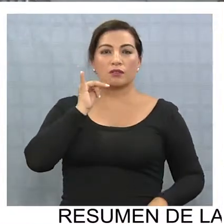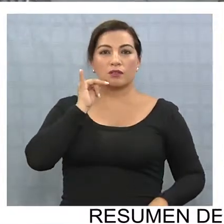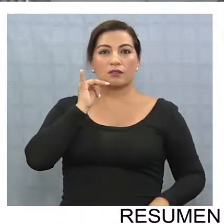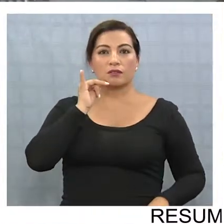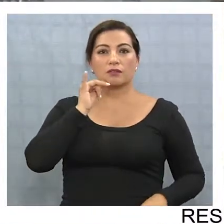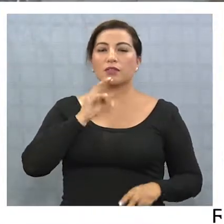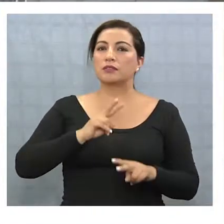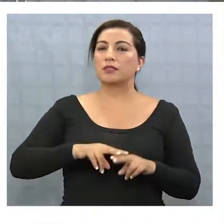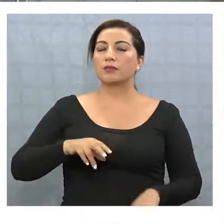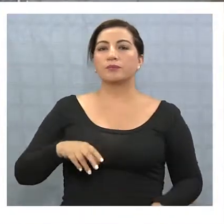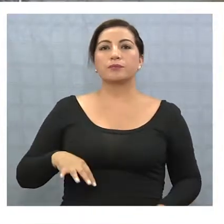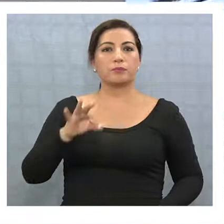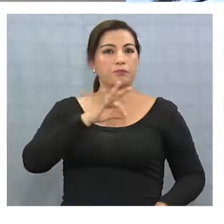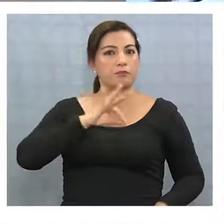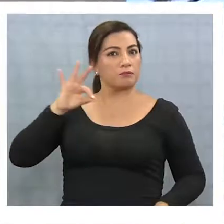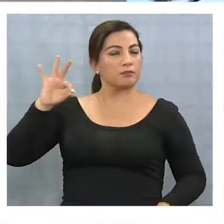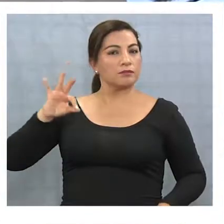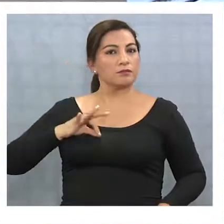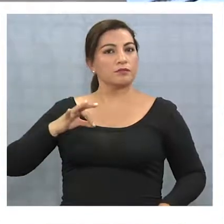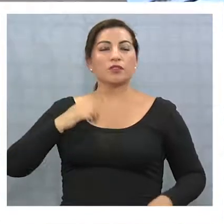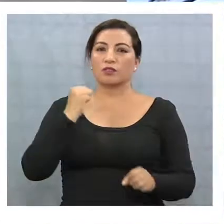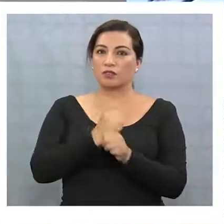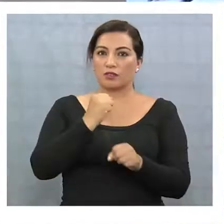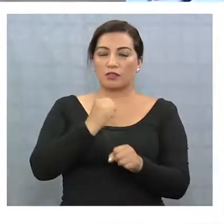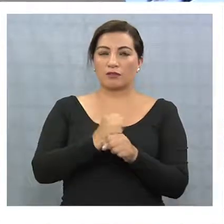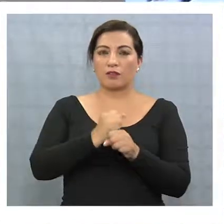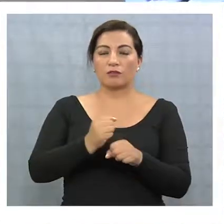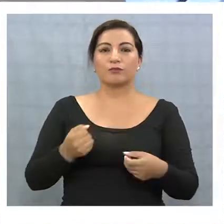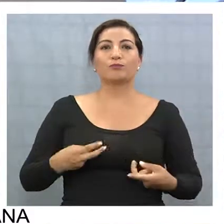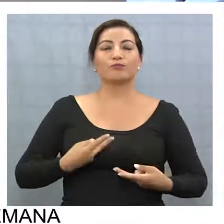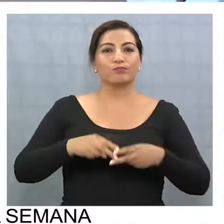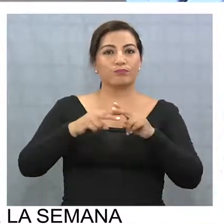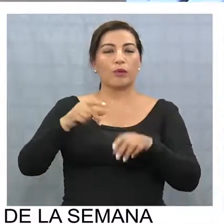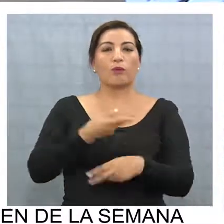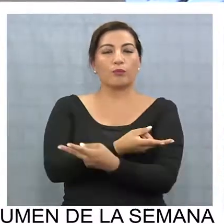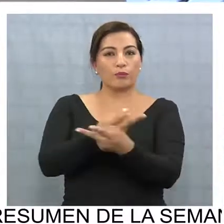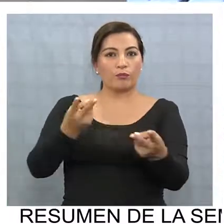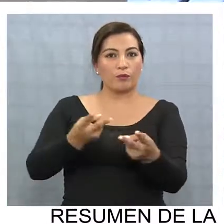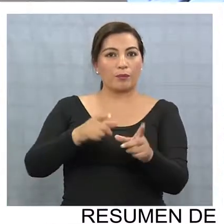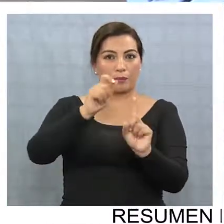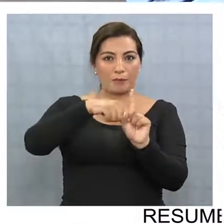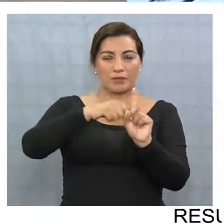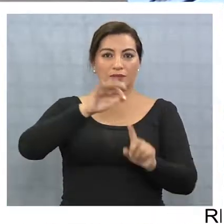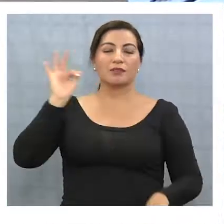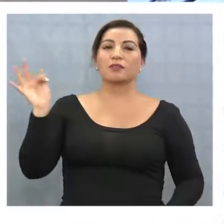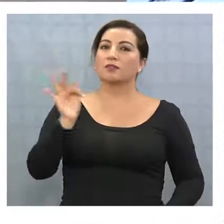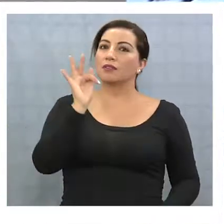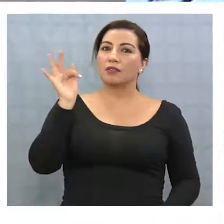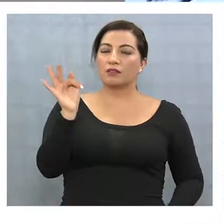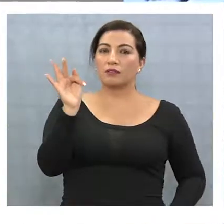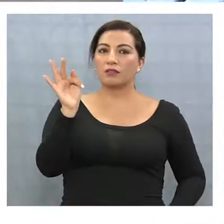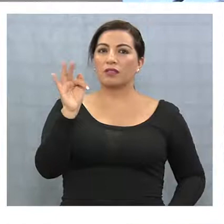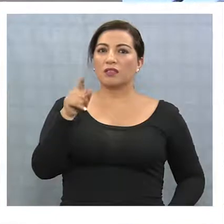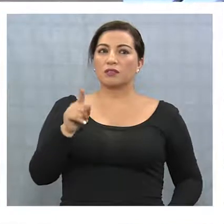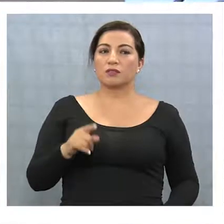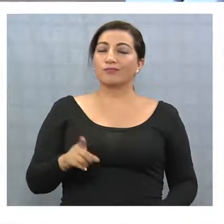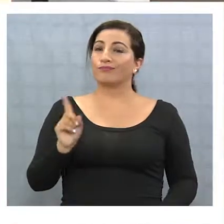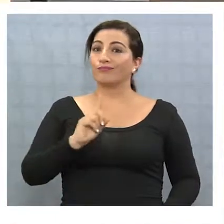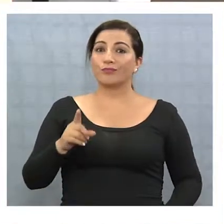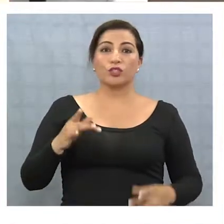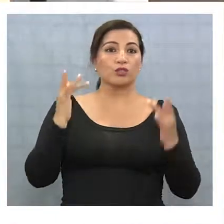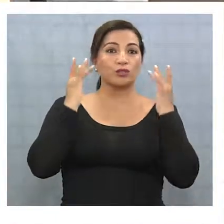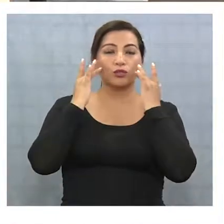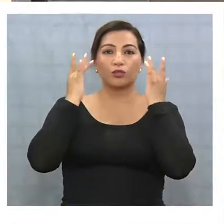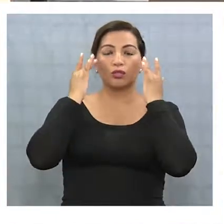realizada por el Ministerio de Obras Públicas para la segunda semana del mes de febrero, ha causado un gran descontento en la